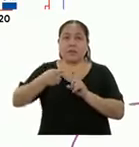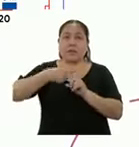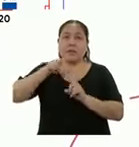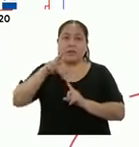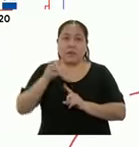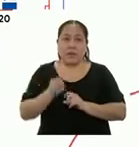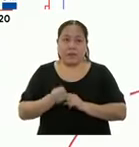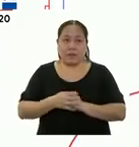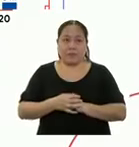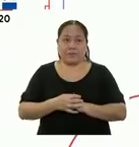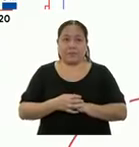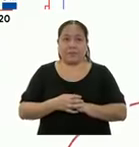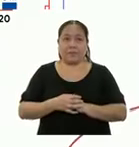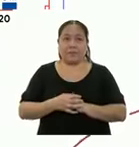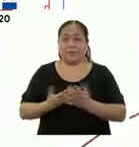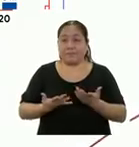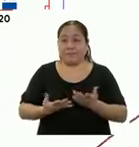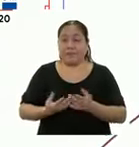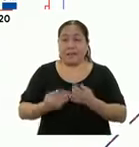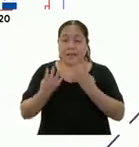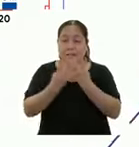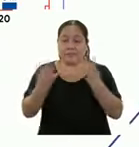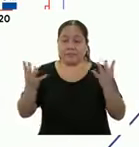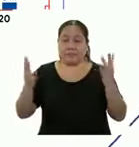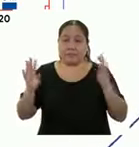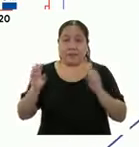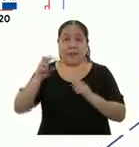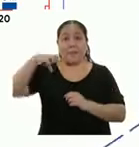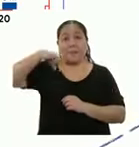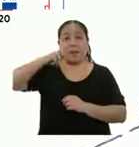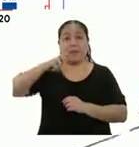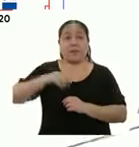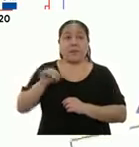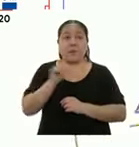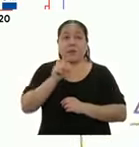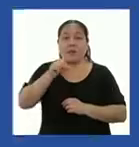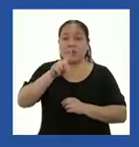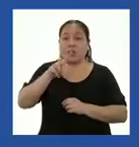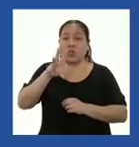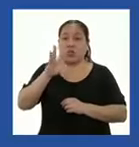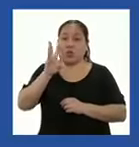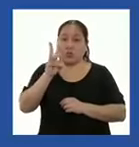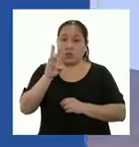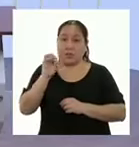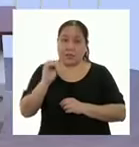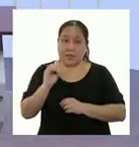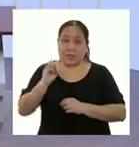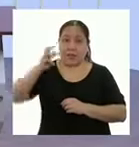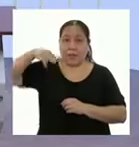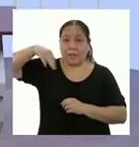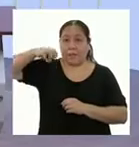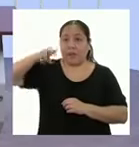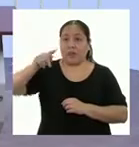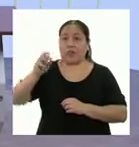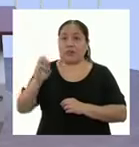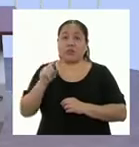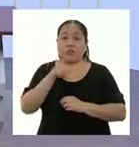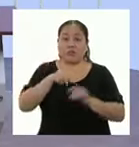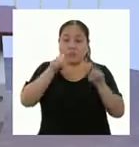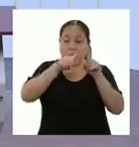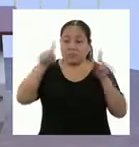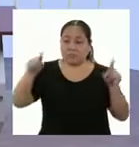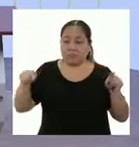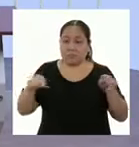20. Entonces, el perímetro del terreno es de 160 metros. Ese es el perímetro del terreno.